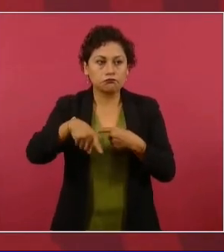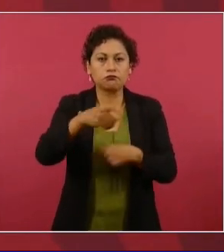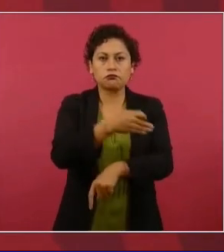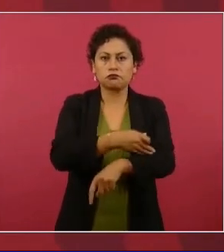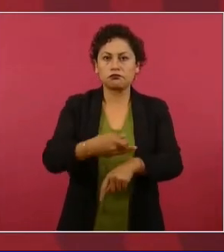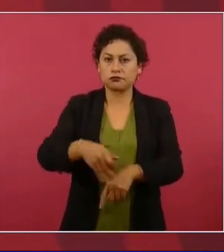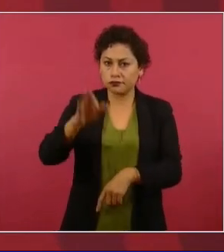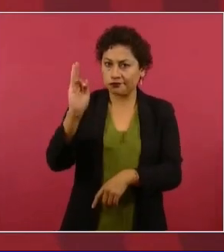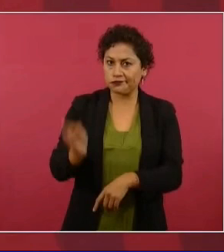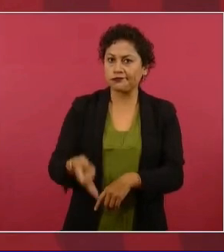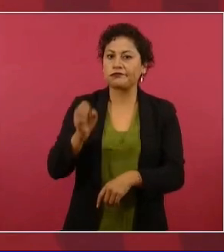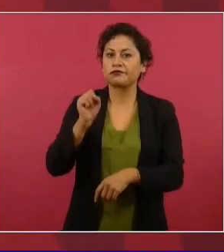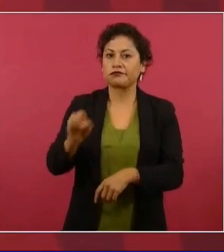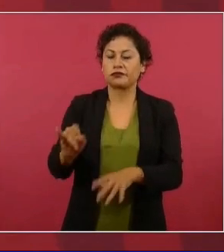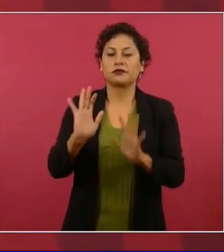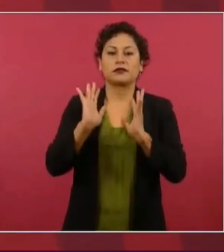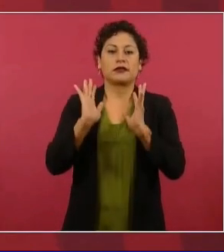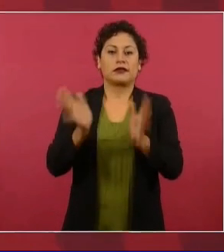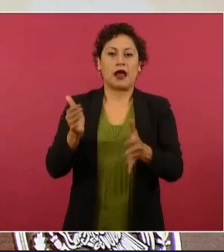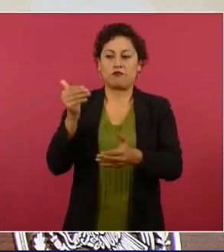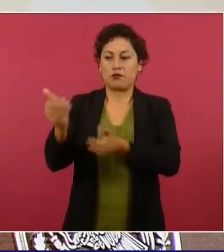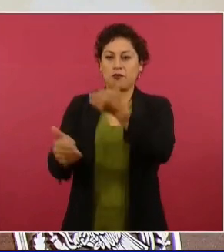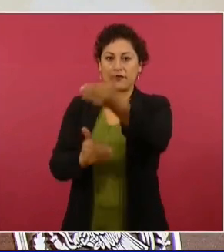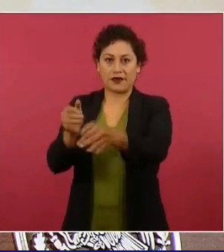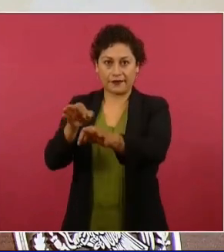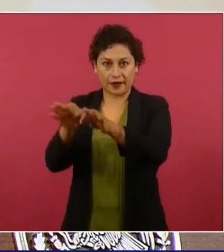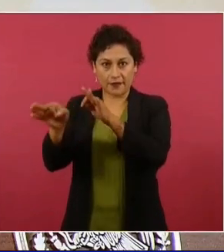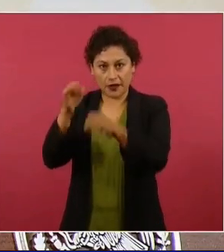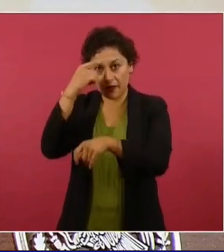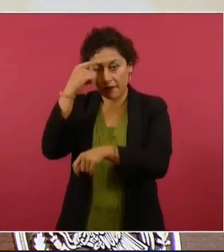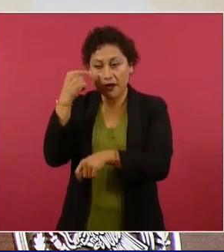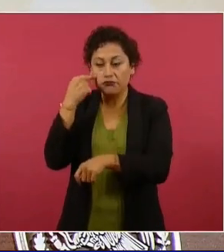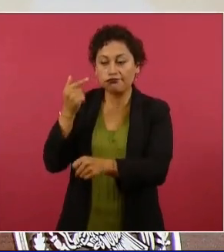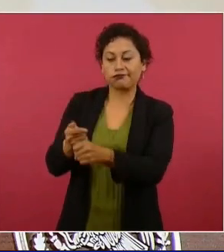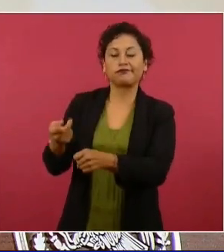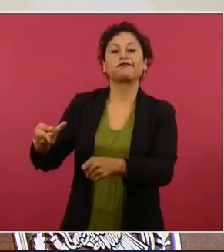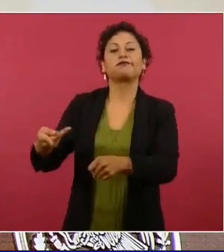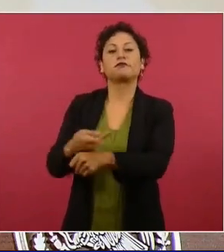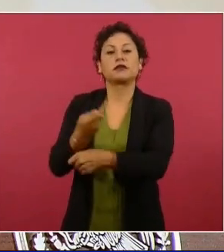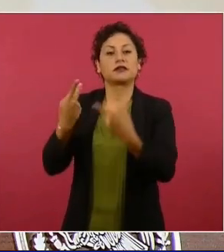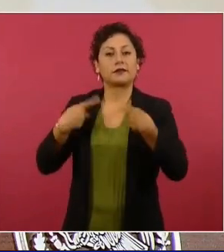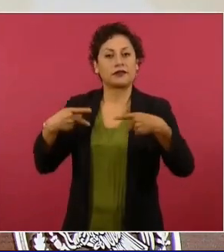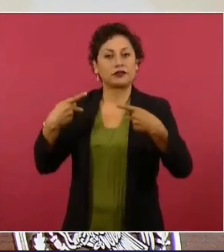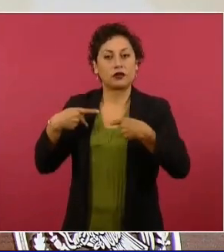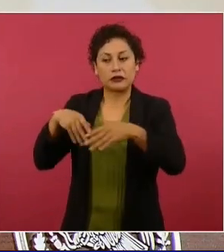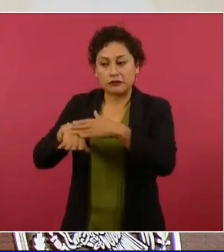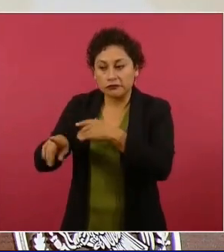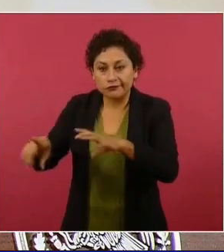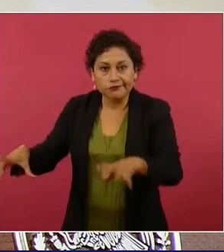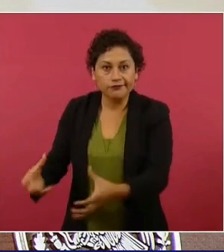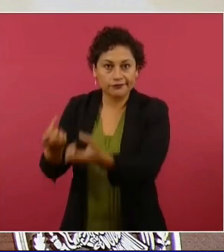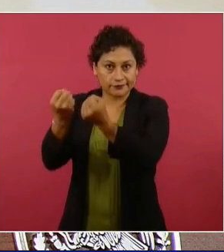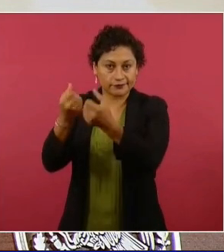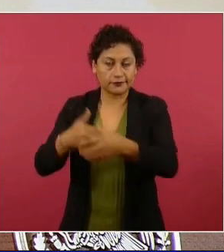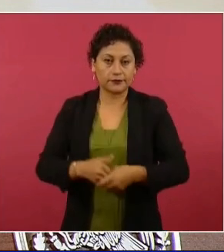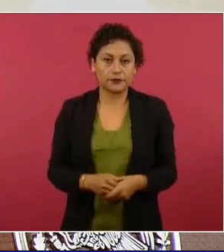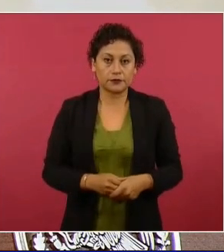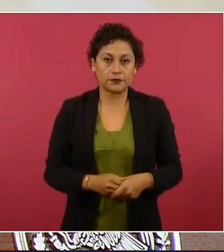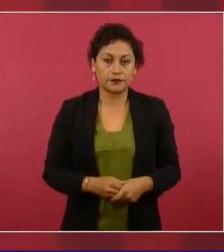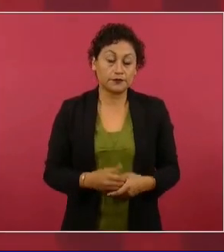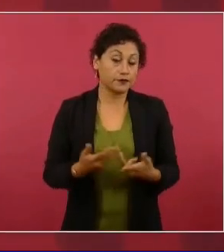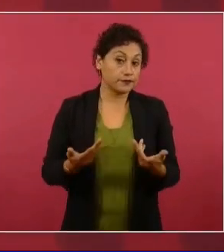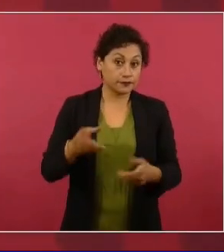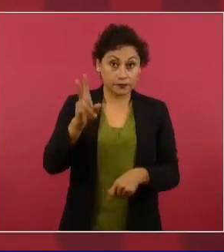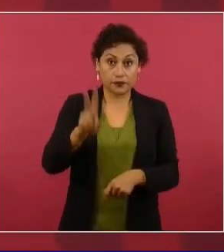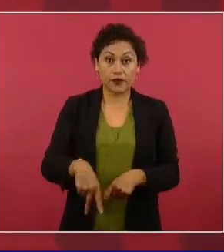el rescate de los mineros. Entonces, agradecer mucho y